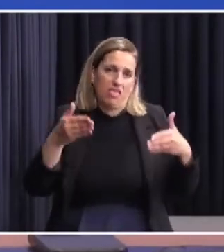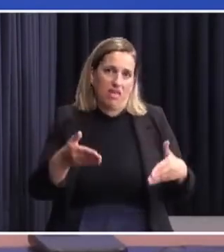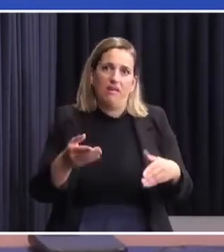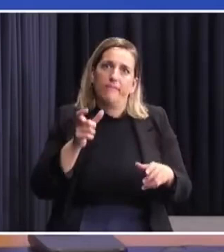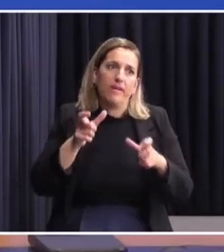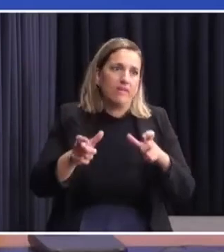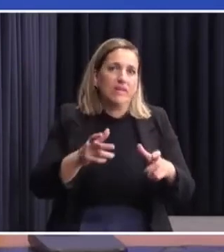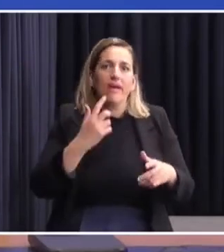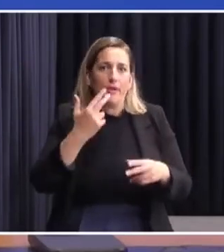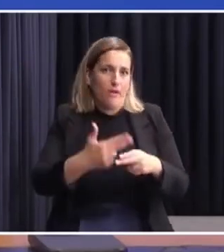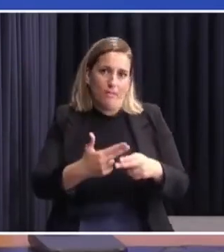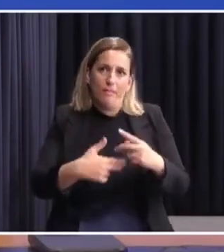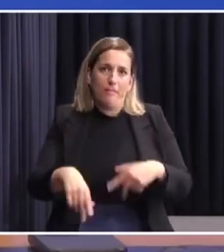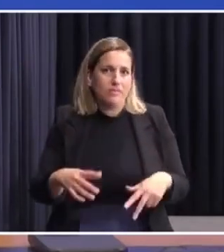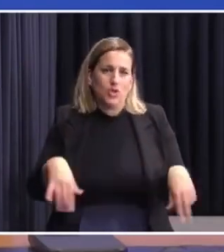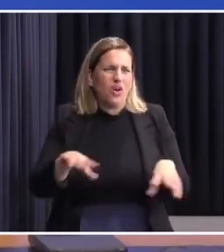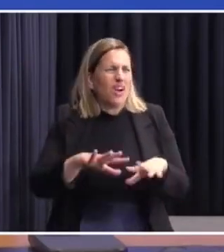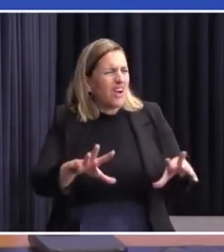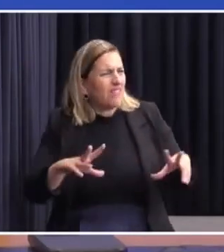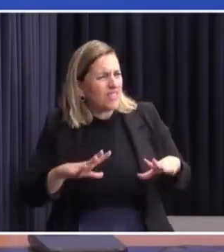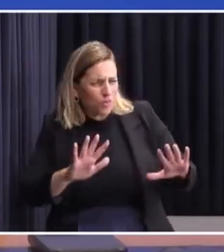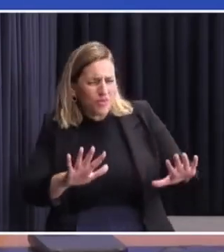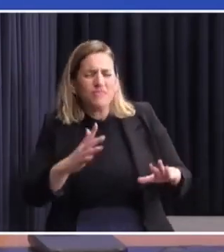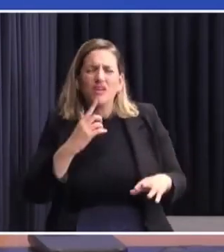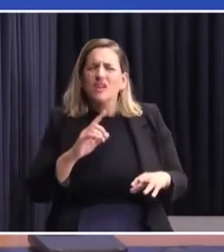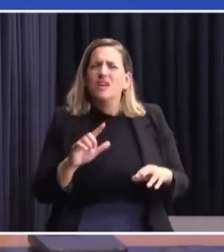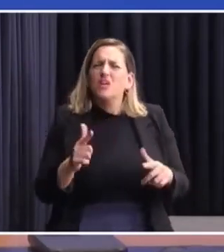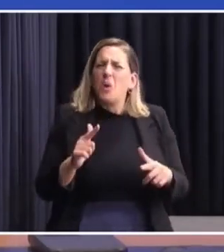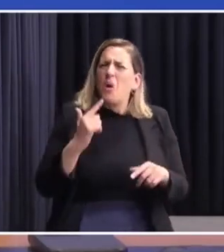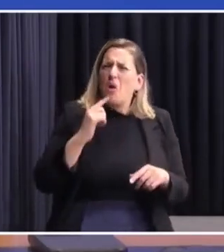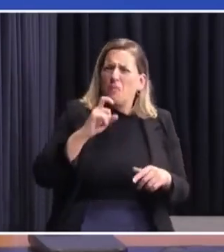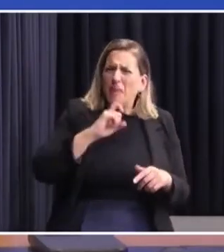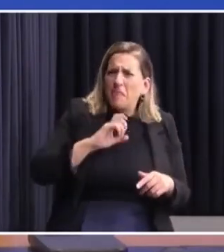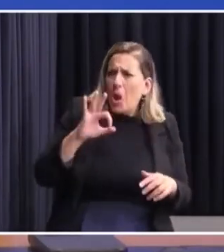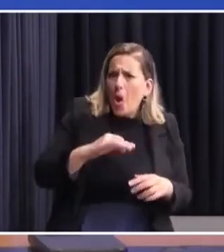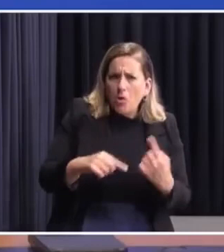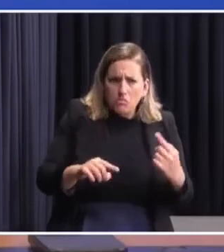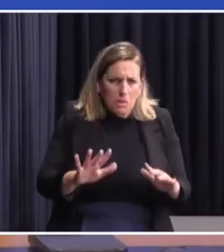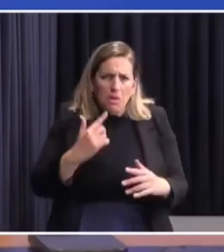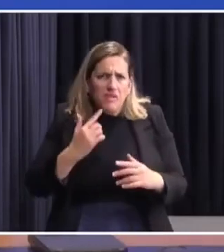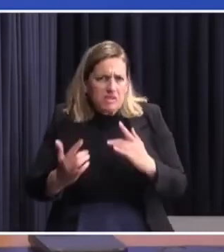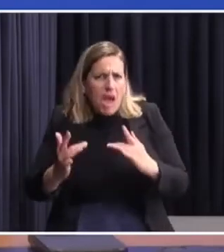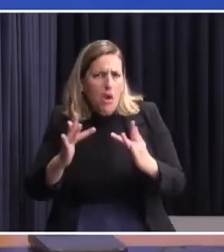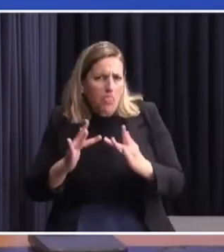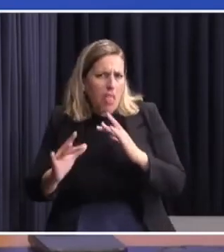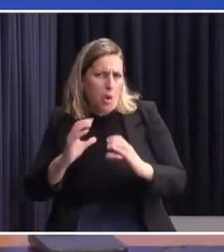La segunda parte, y me la acordé, no me la acordé, me la acordé. No, no se ocultó información, se dijo que había habido comunicaciones.